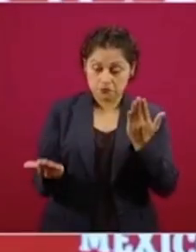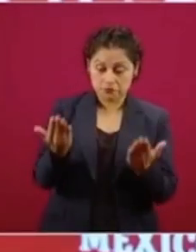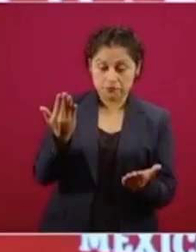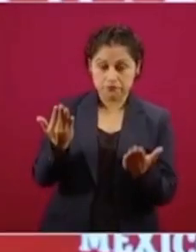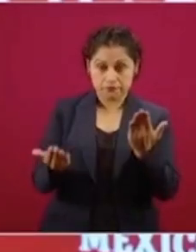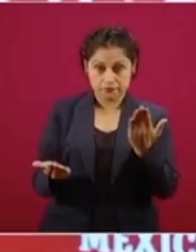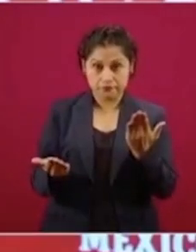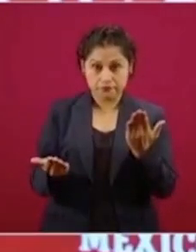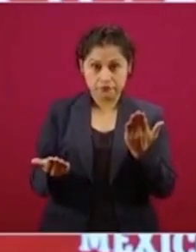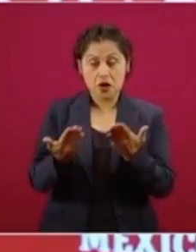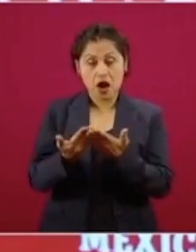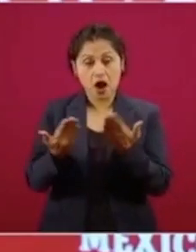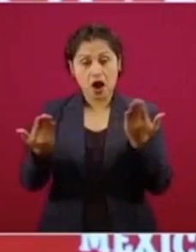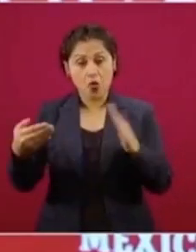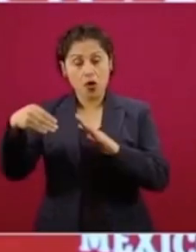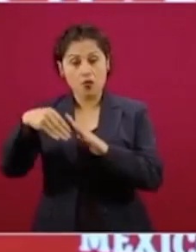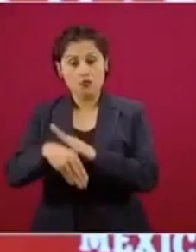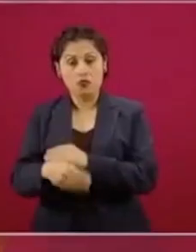1.6.